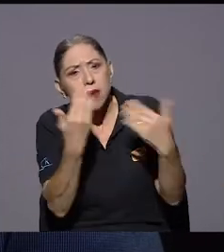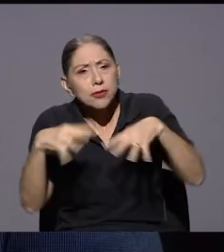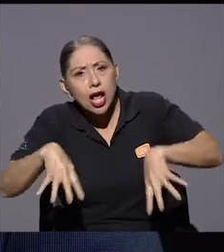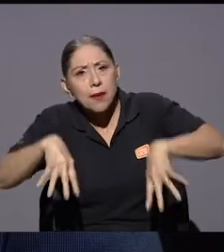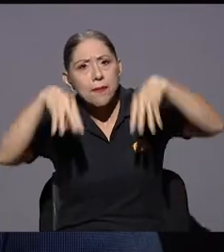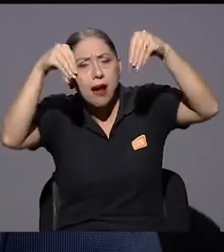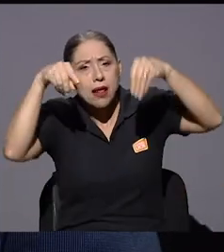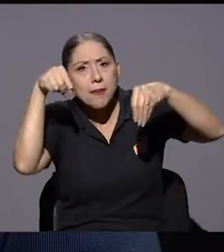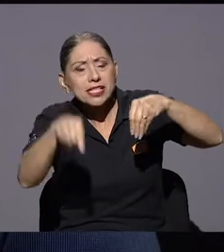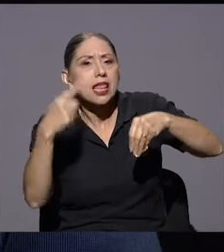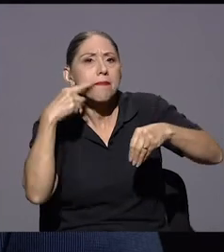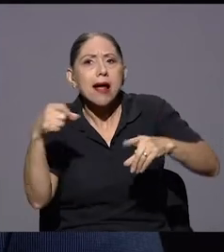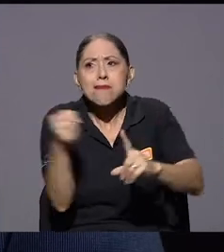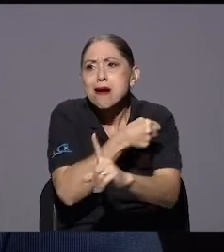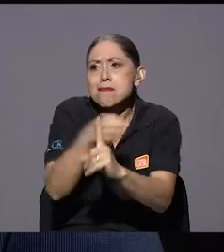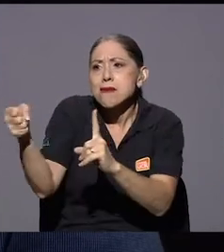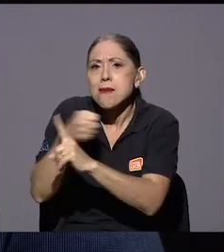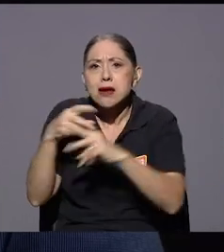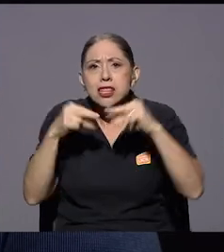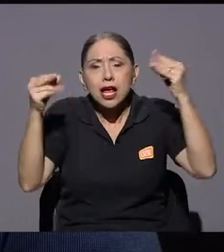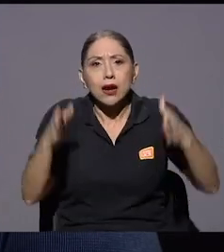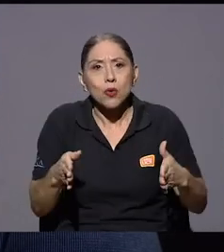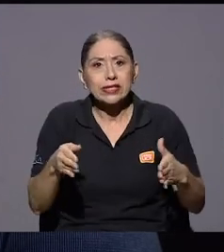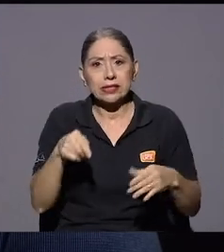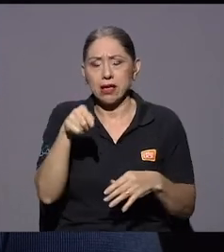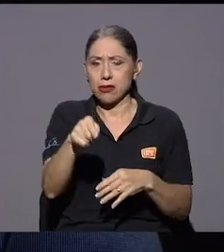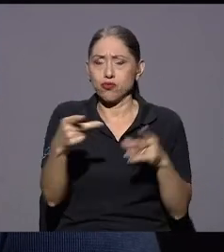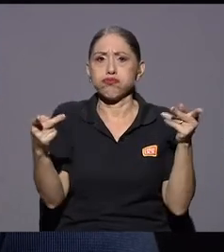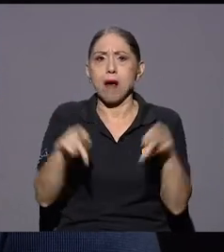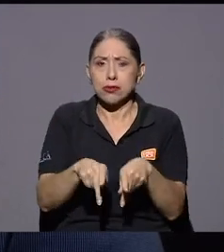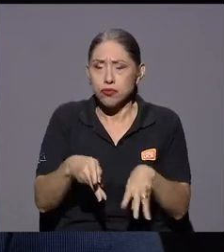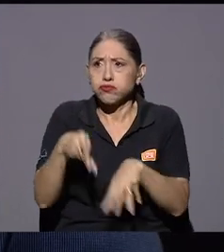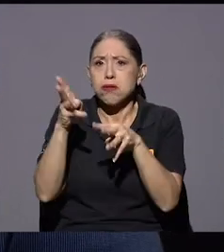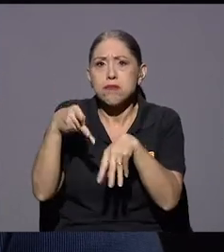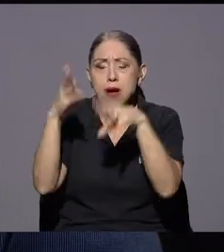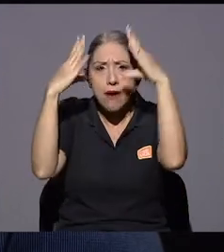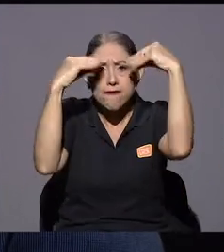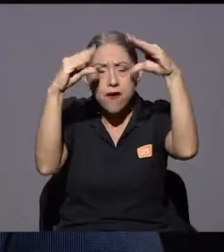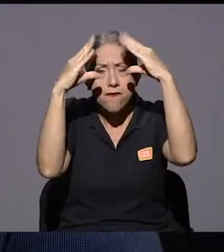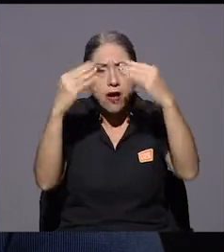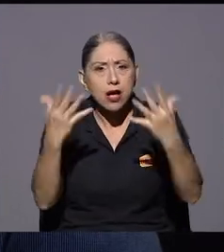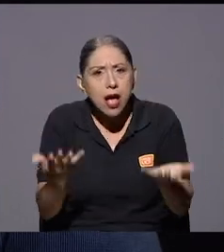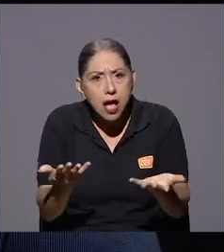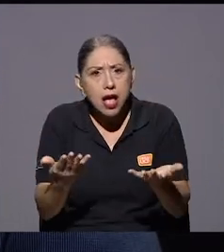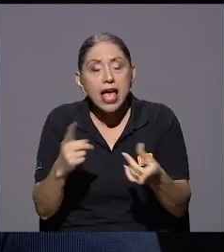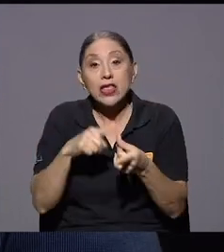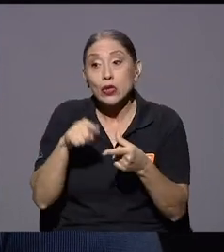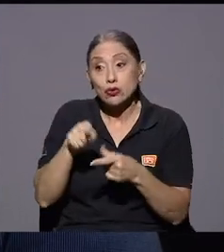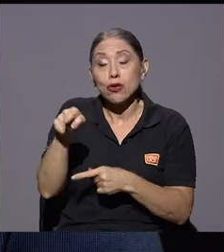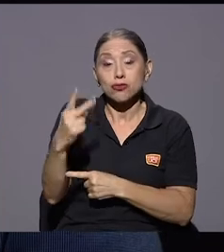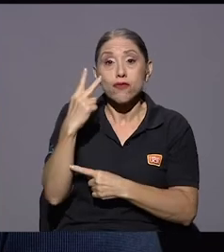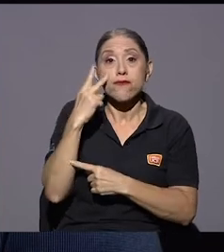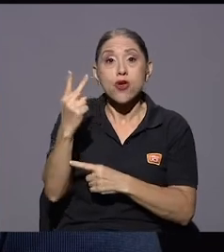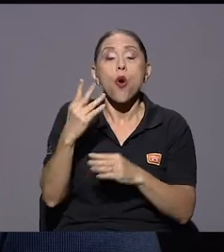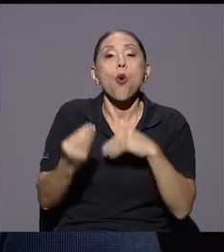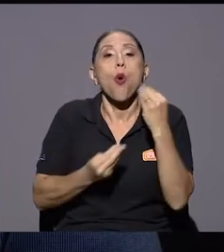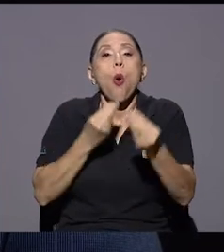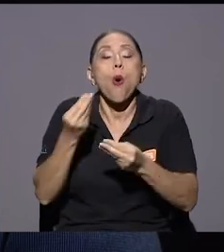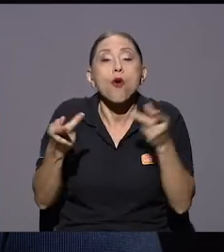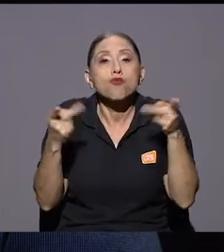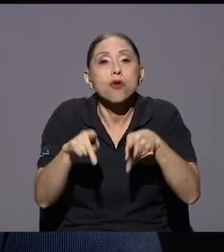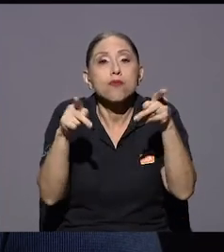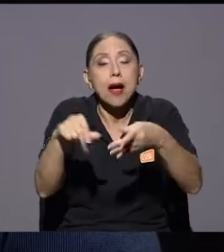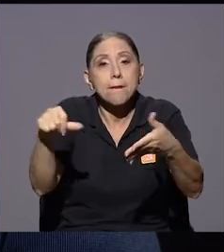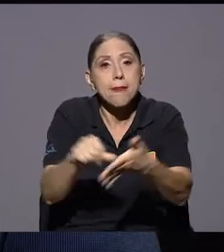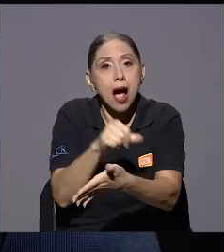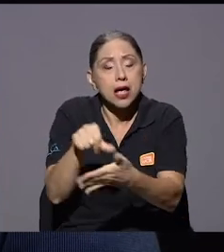creo que nosotros señalamos muchísimo esos procesos de cómo se dio y cómo funcionaban esas páginas y esa parte me